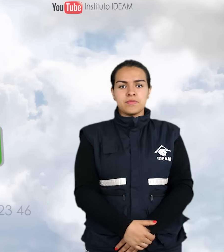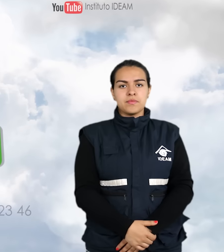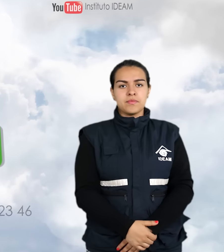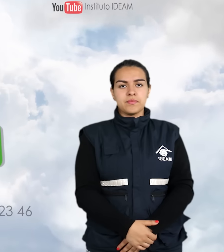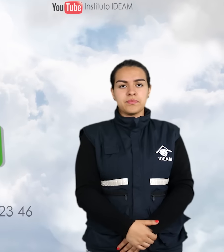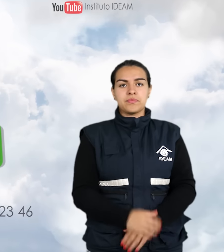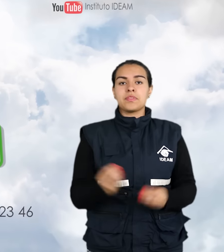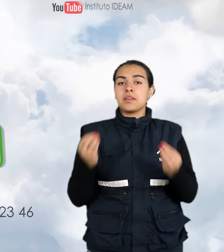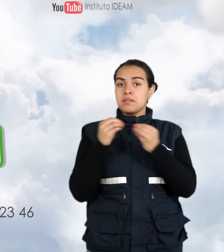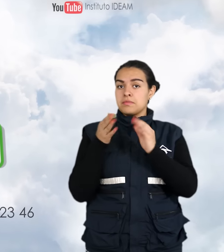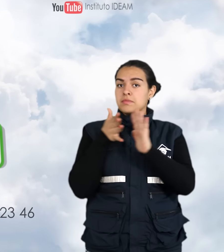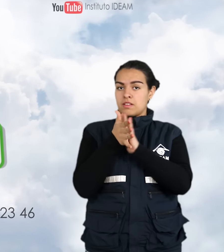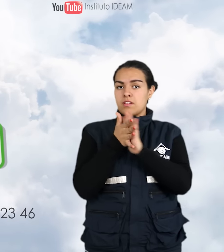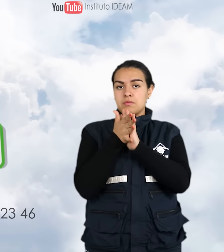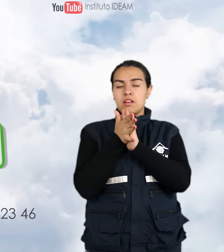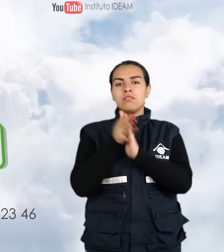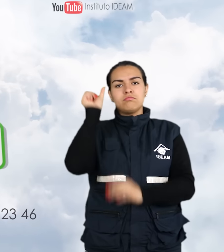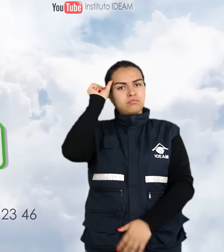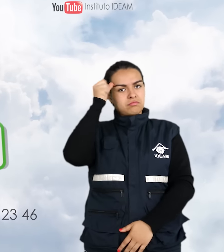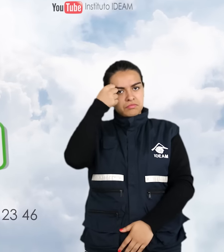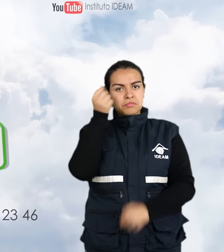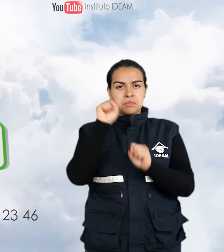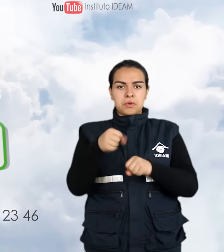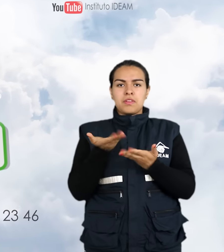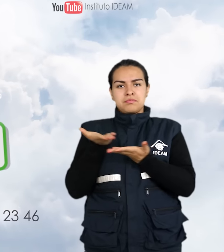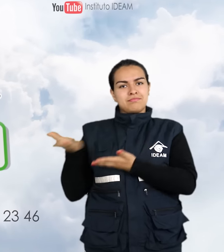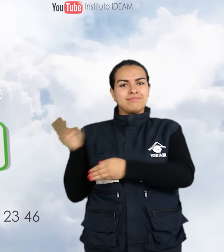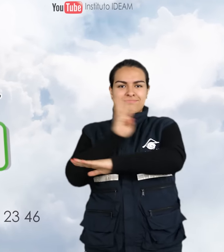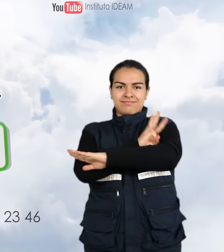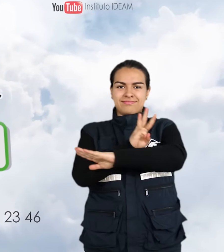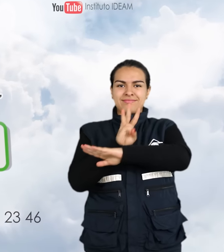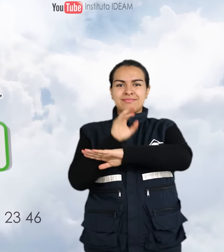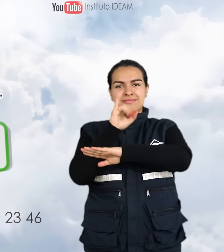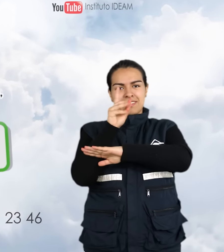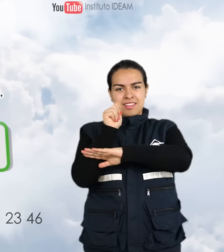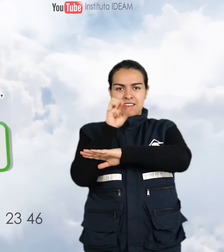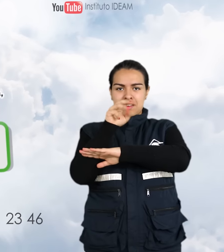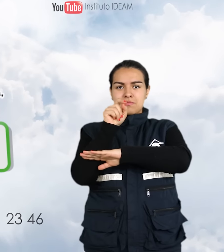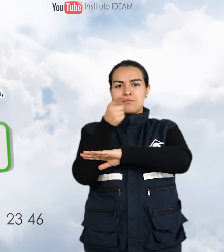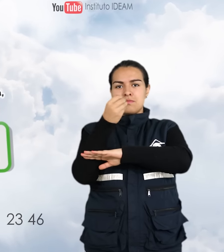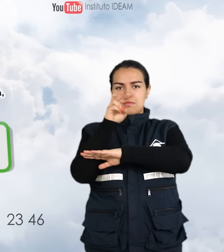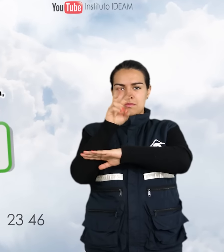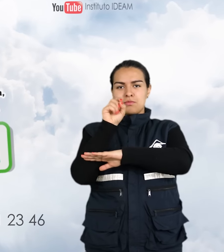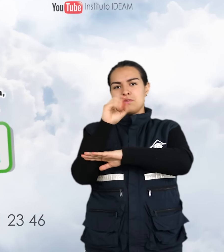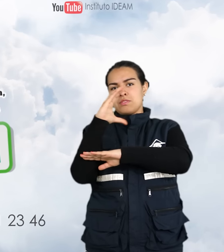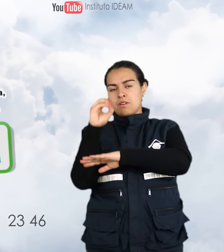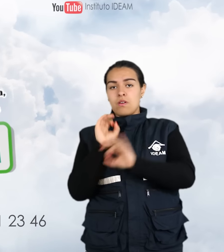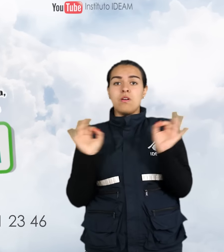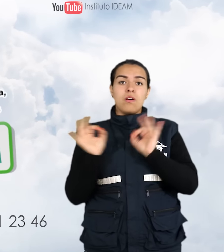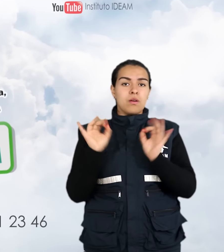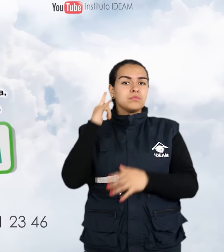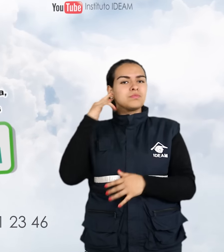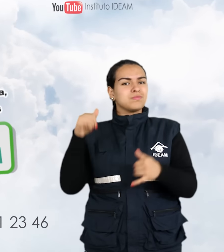Para mayor información recuerden consultar nuestra página web www.ideam.gov.co o